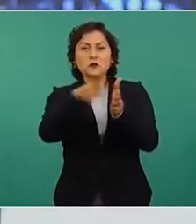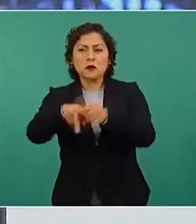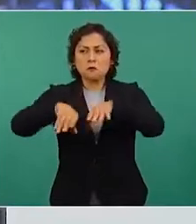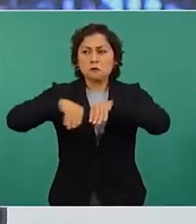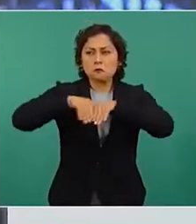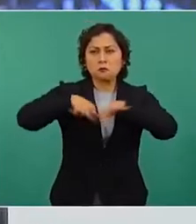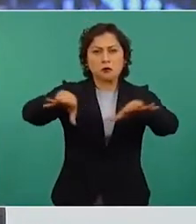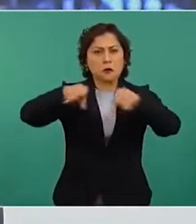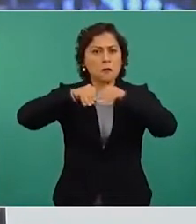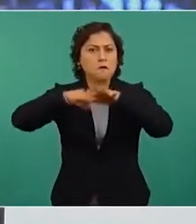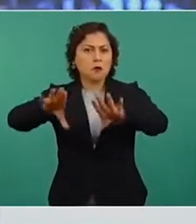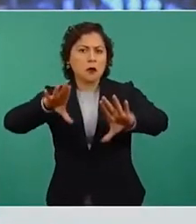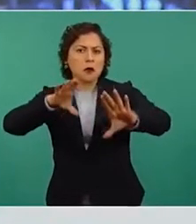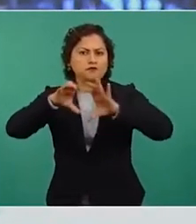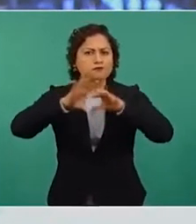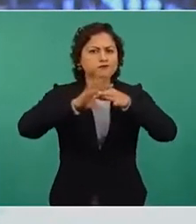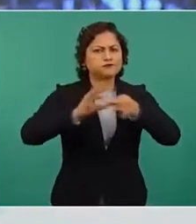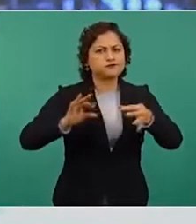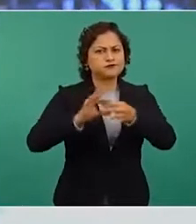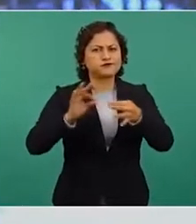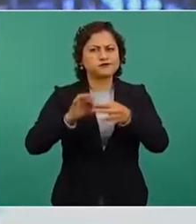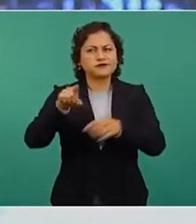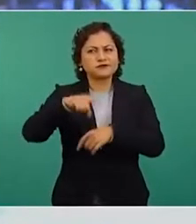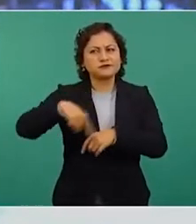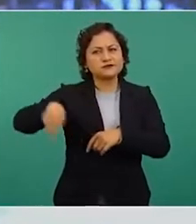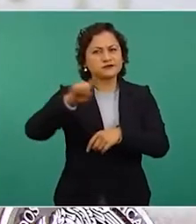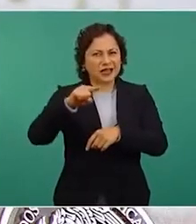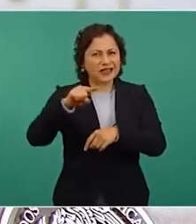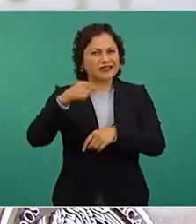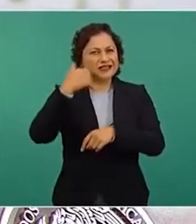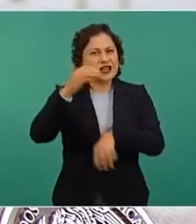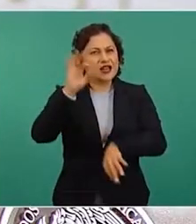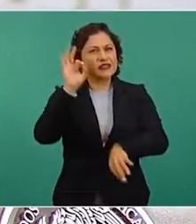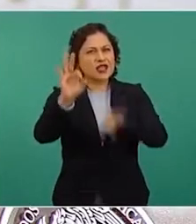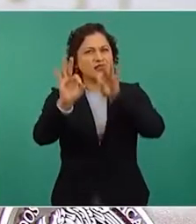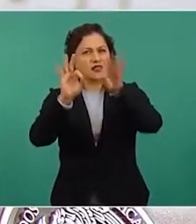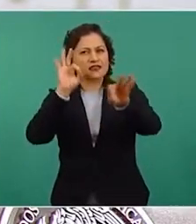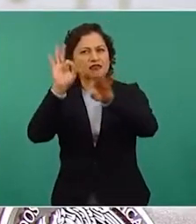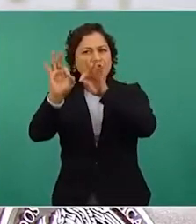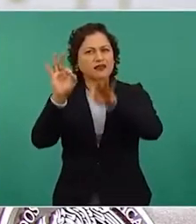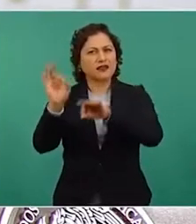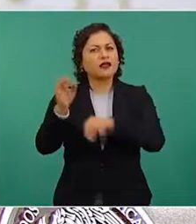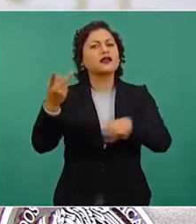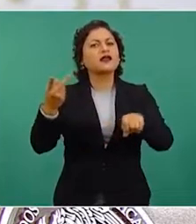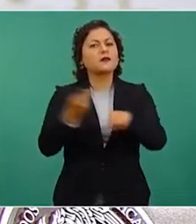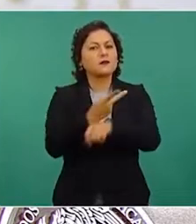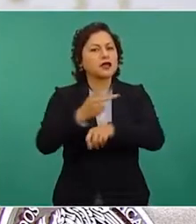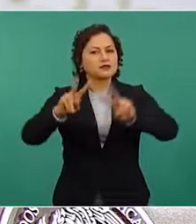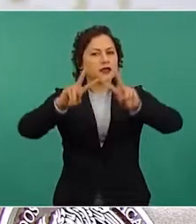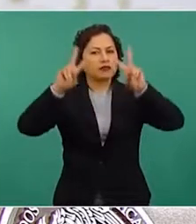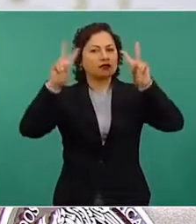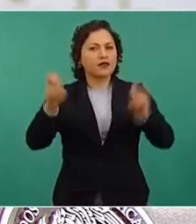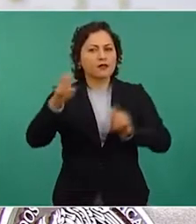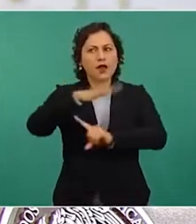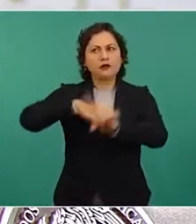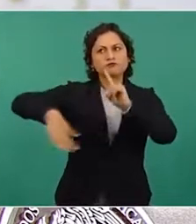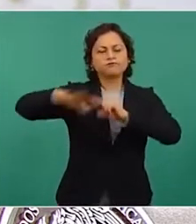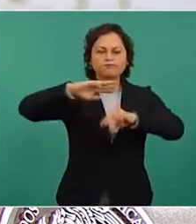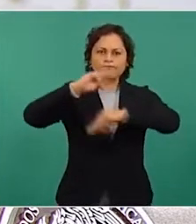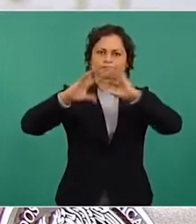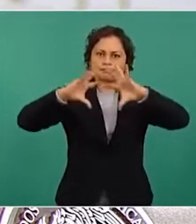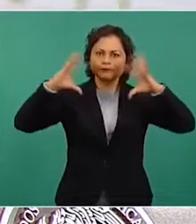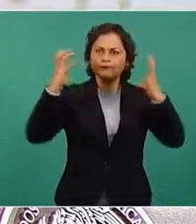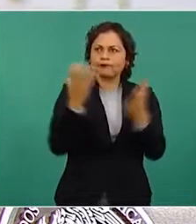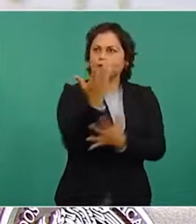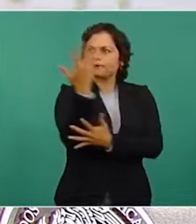tipo de pretextos o situaciones para desprestigiar a México en la cumbre contra el cambio climático, que si México no